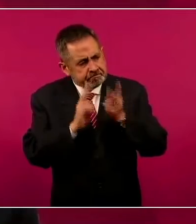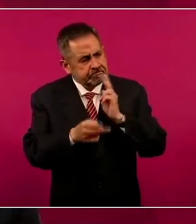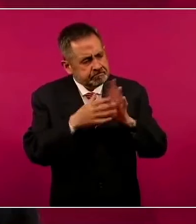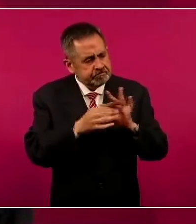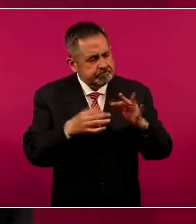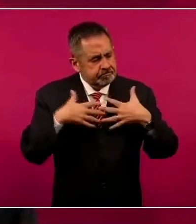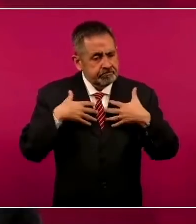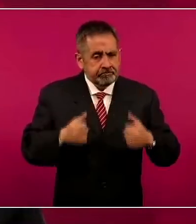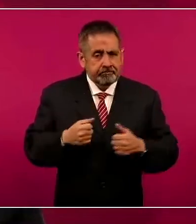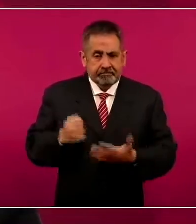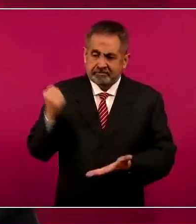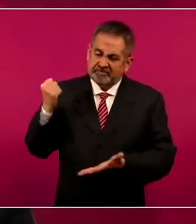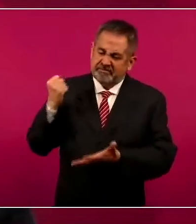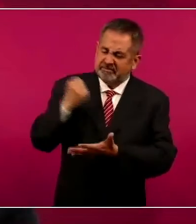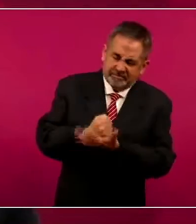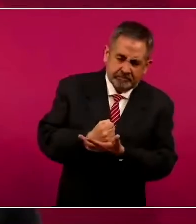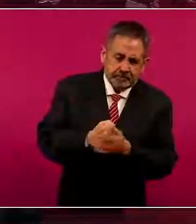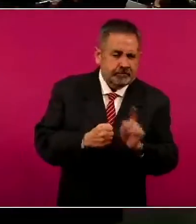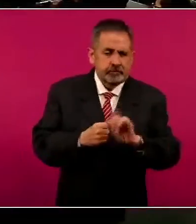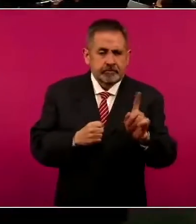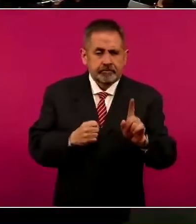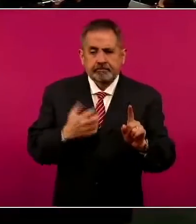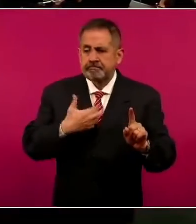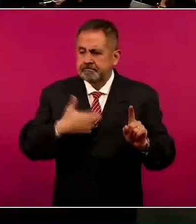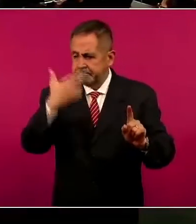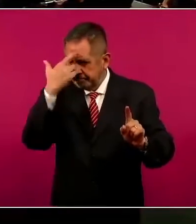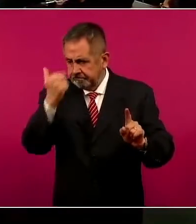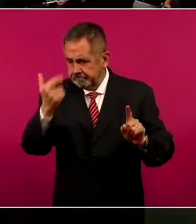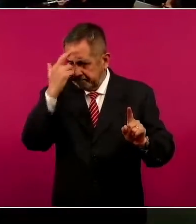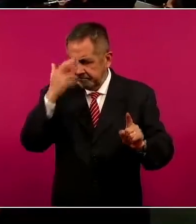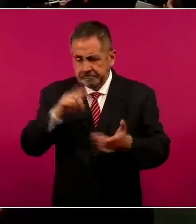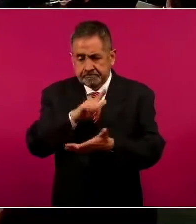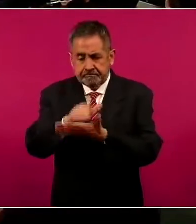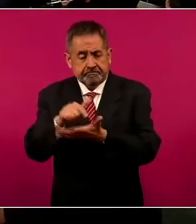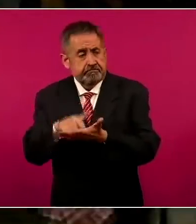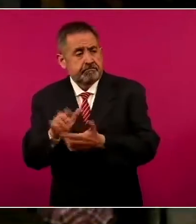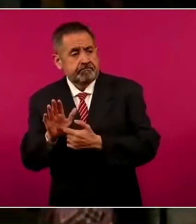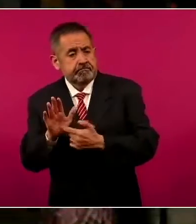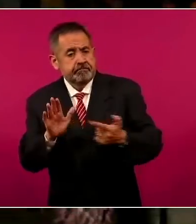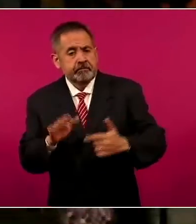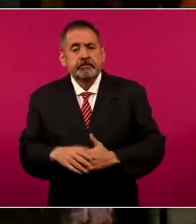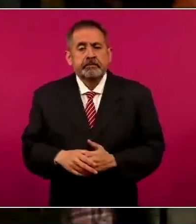Nada por la fuerza, todo por la razón y el derecho. Y nada más clarificando el primer punto de...